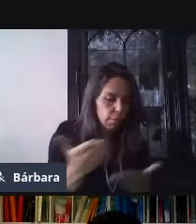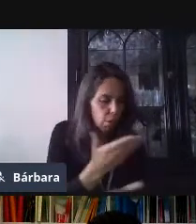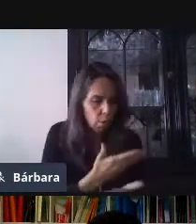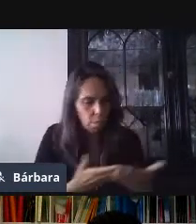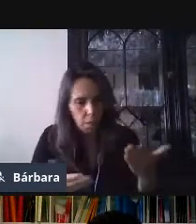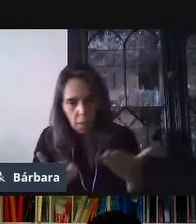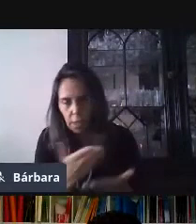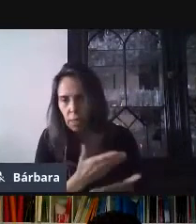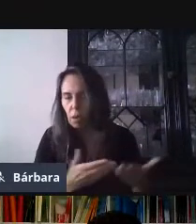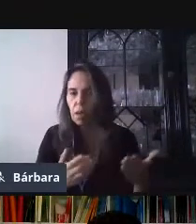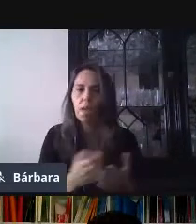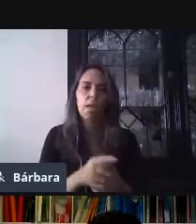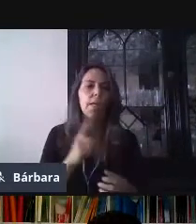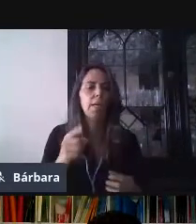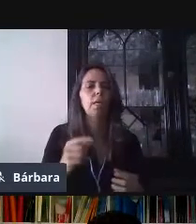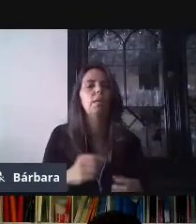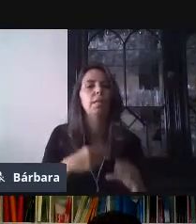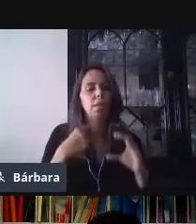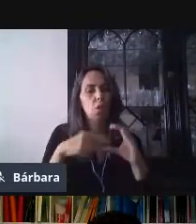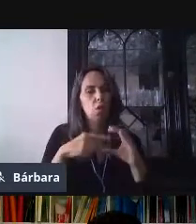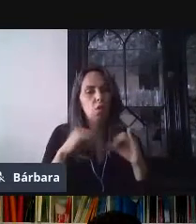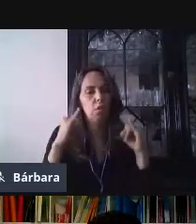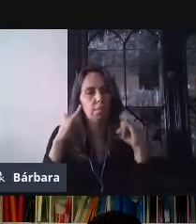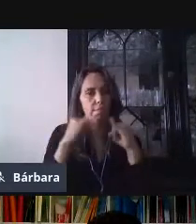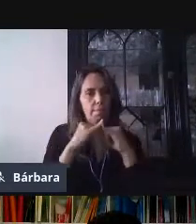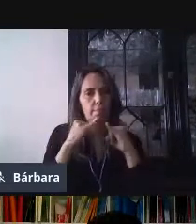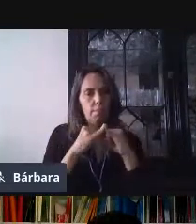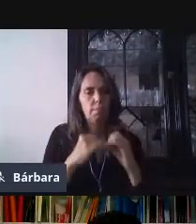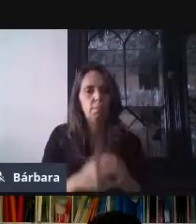carpetas de colaboración usando su cuenta educativa.